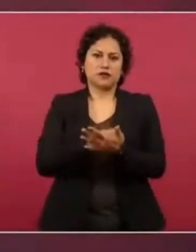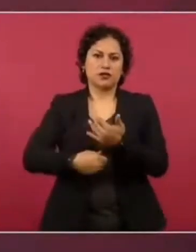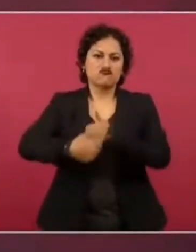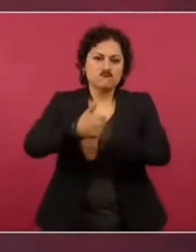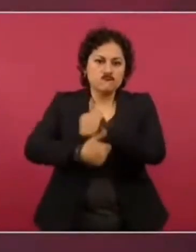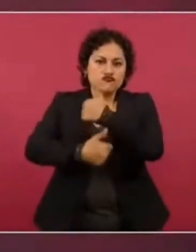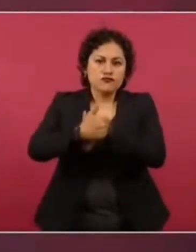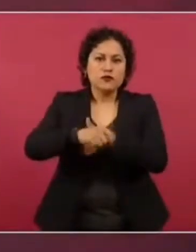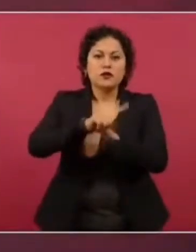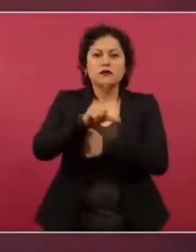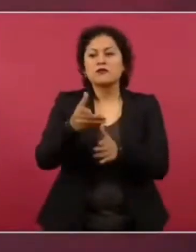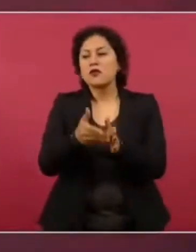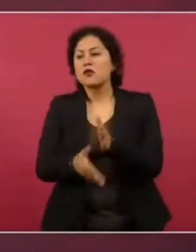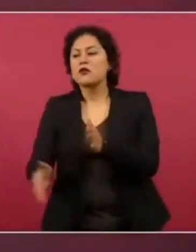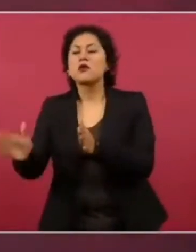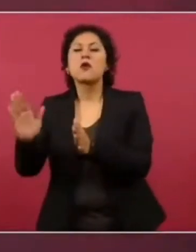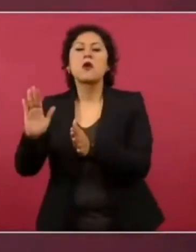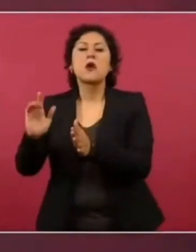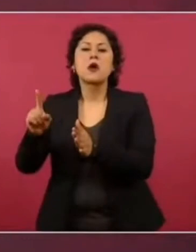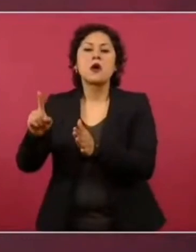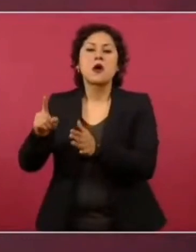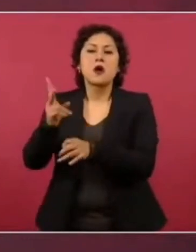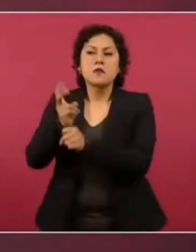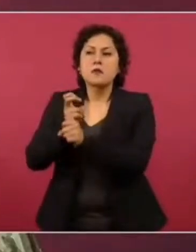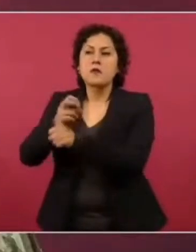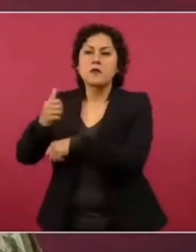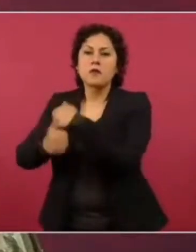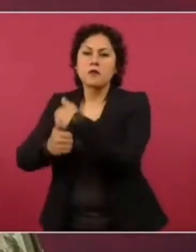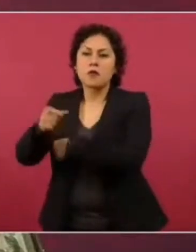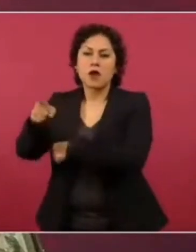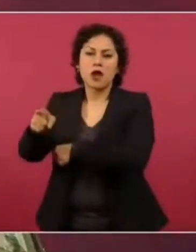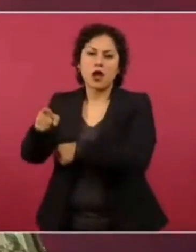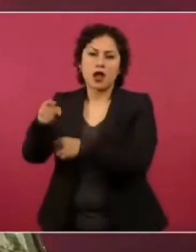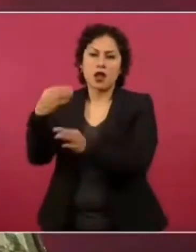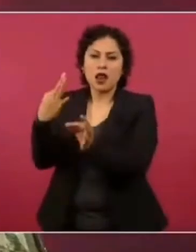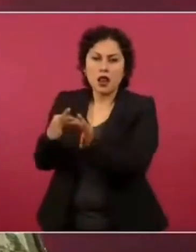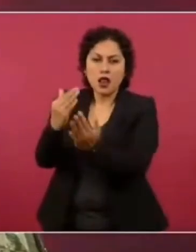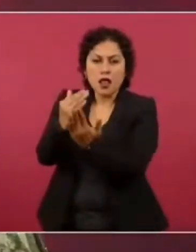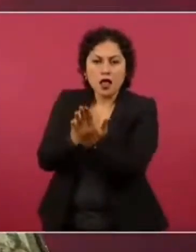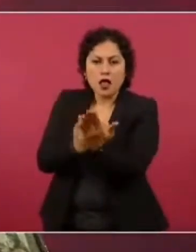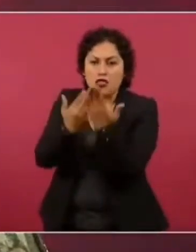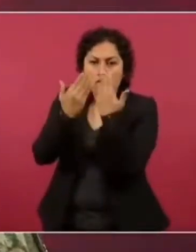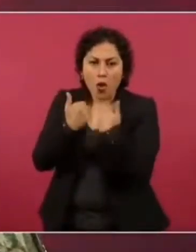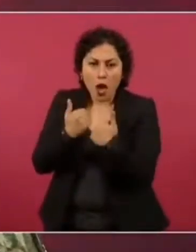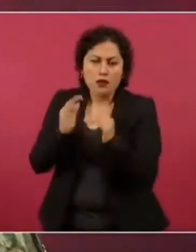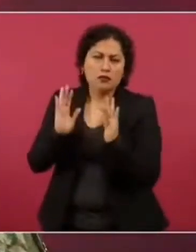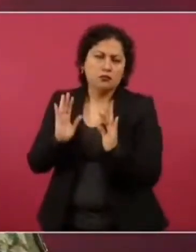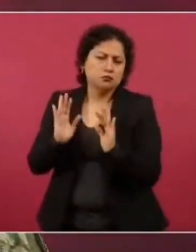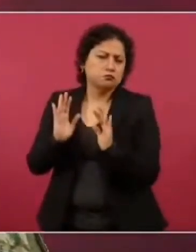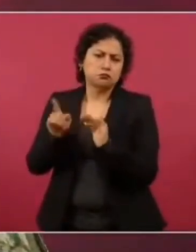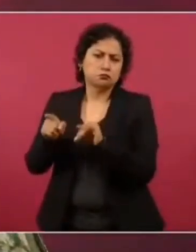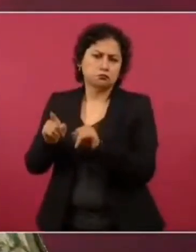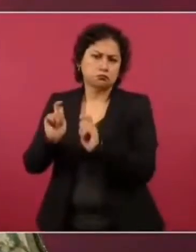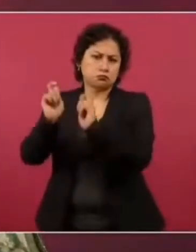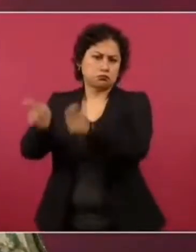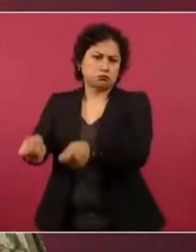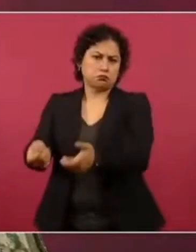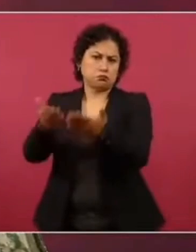ocasiones en que ha participado, muchas de ellas, pues no cumple porque precisamente lo que se busca es que